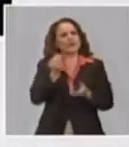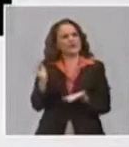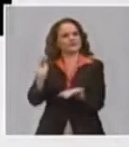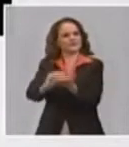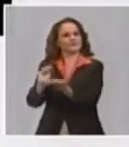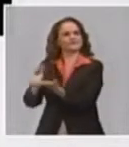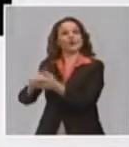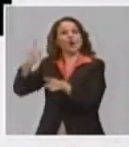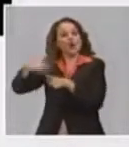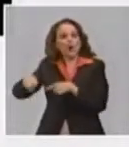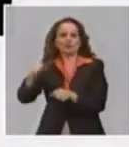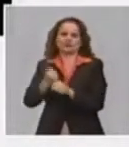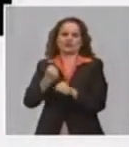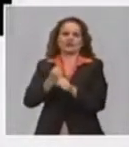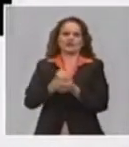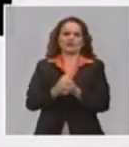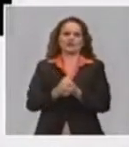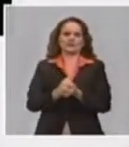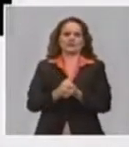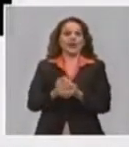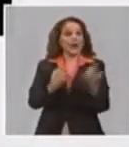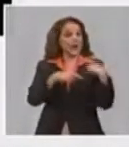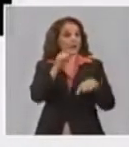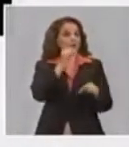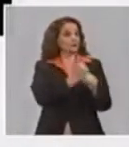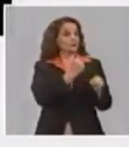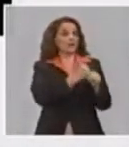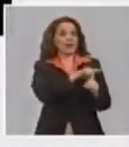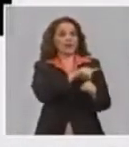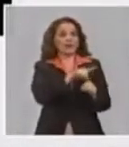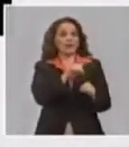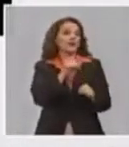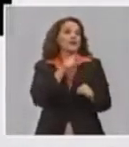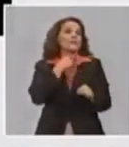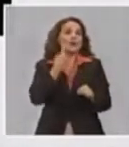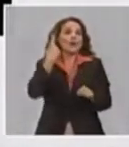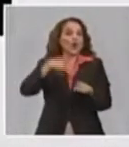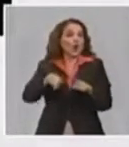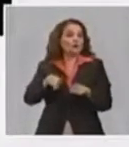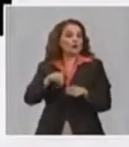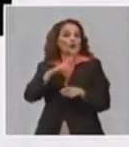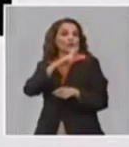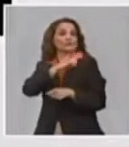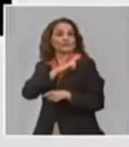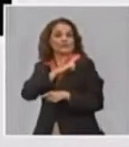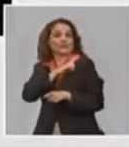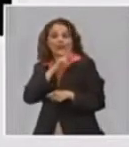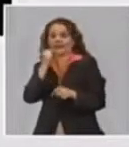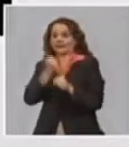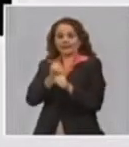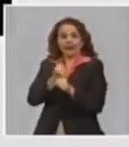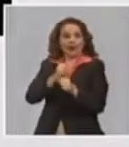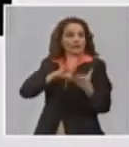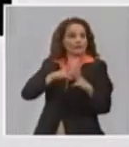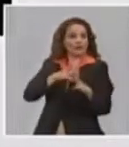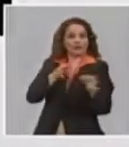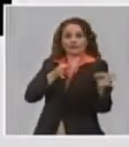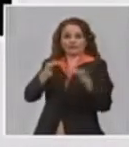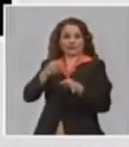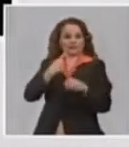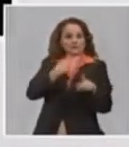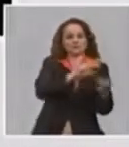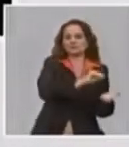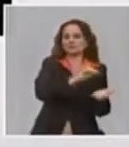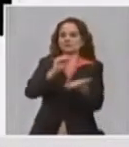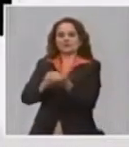sido en un cargo, en otro cargo, pero algunos han ido a prestar servicios. Servicios que se cobran después al Ministerio